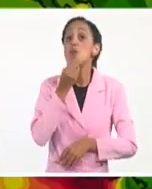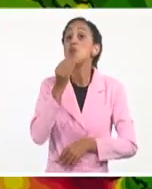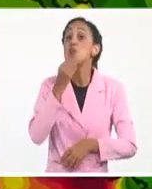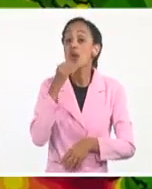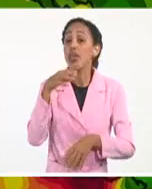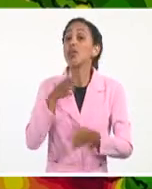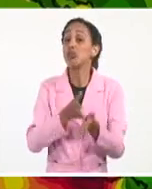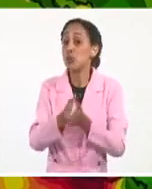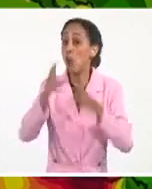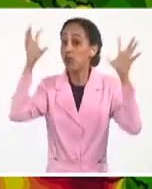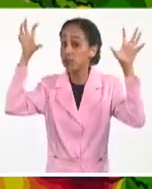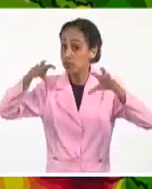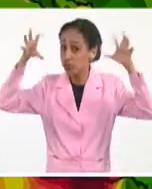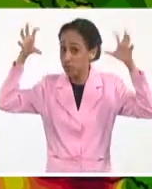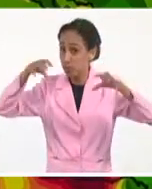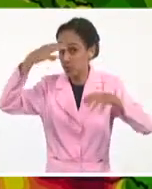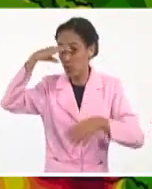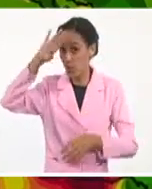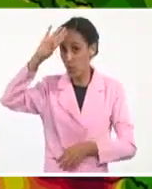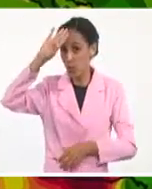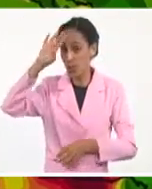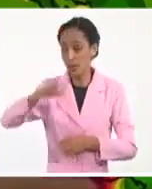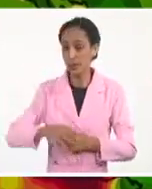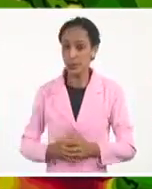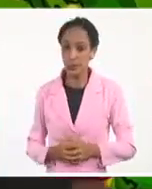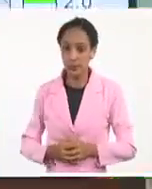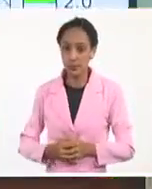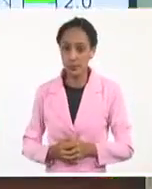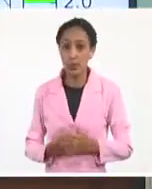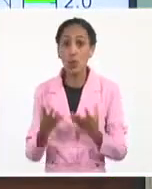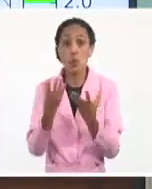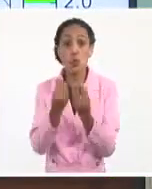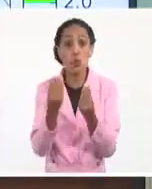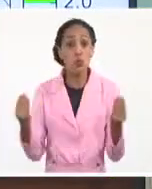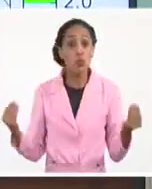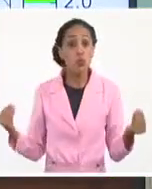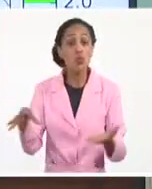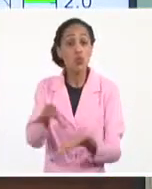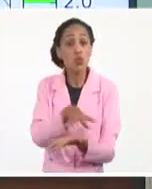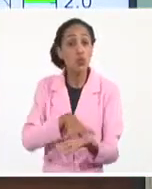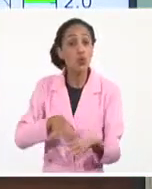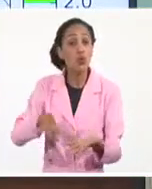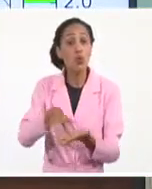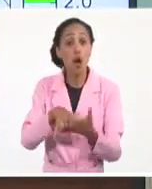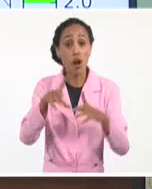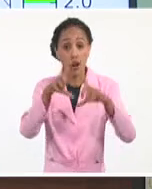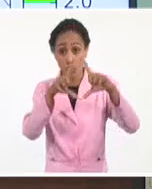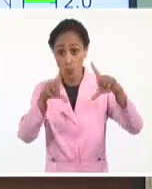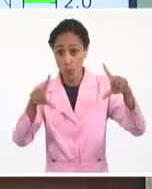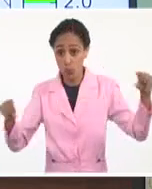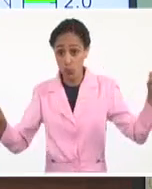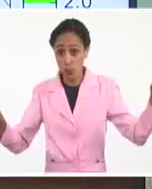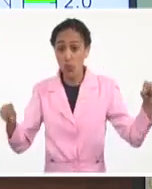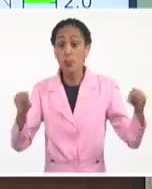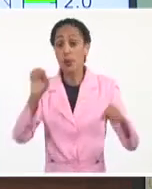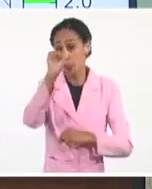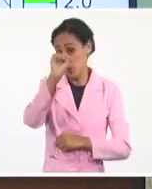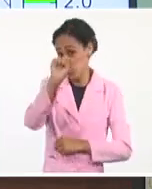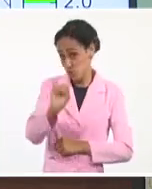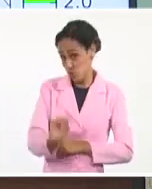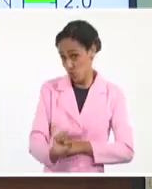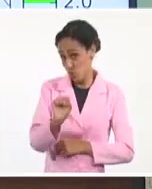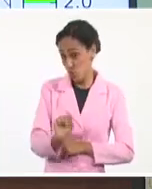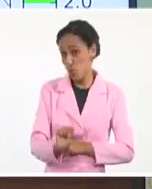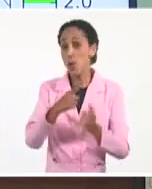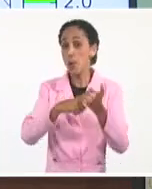territorio. Y esto quiere decir que había varios lugares a lo largo de Cuba, sobre todo Costa Sur, provincia